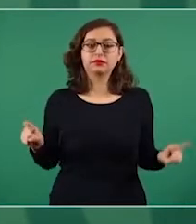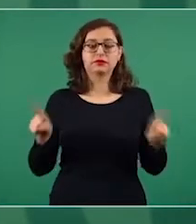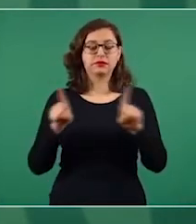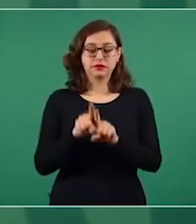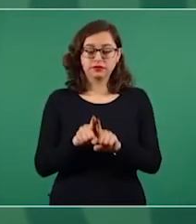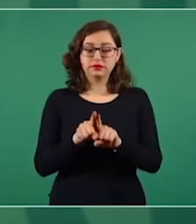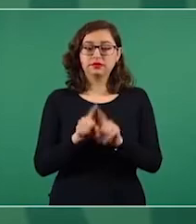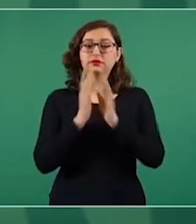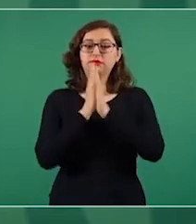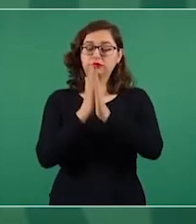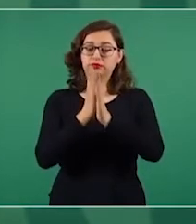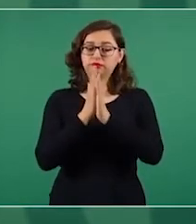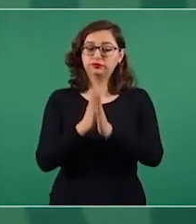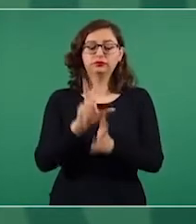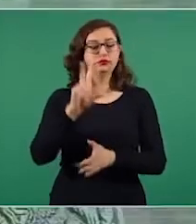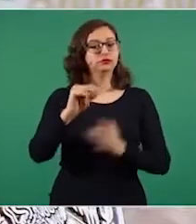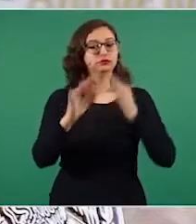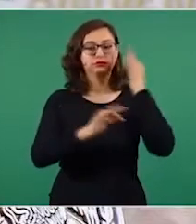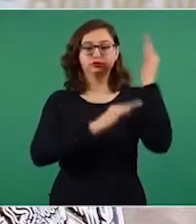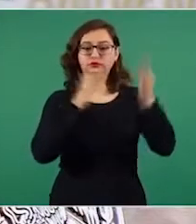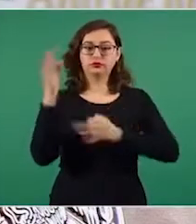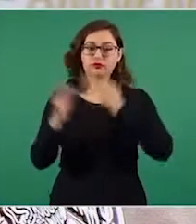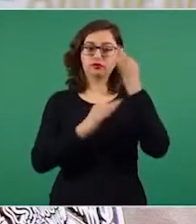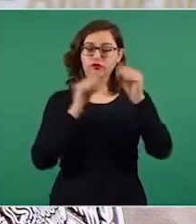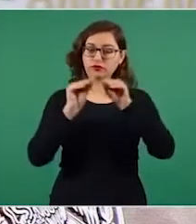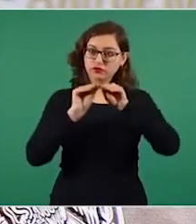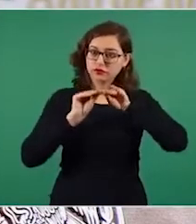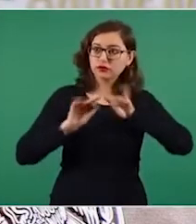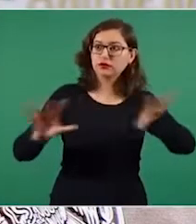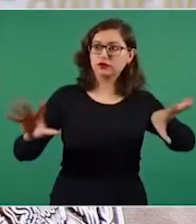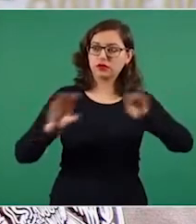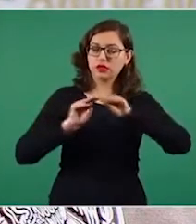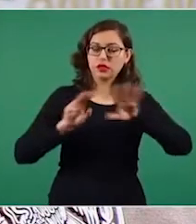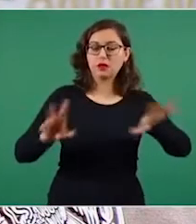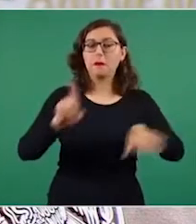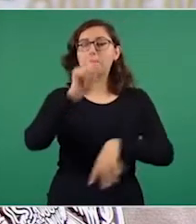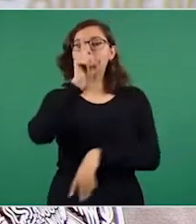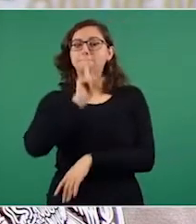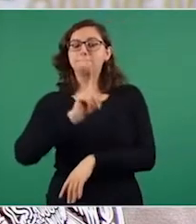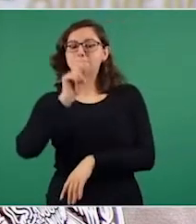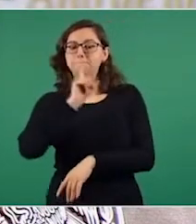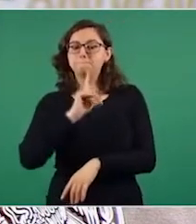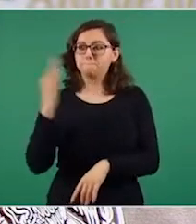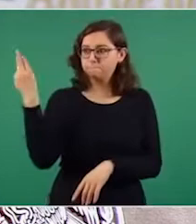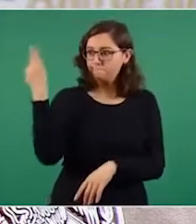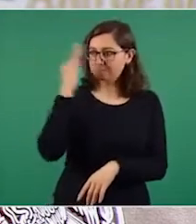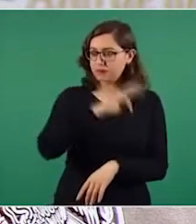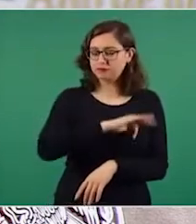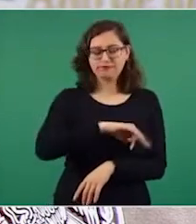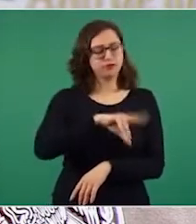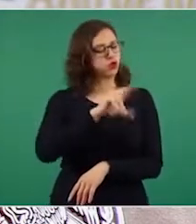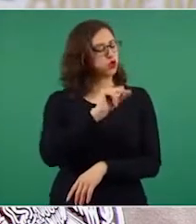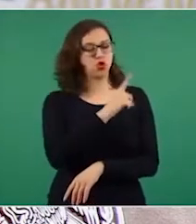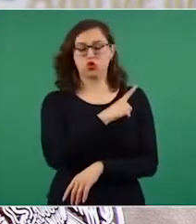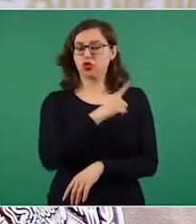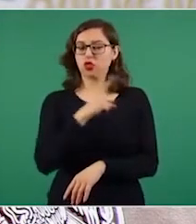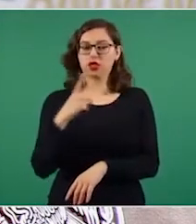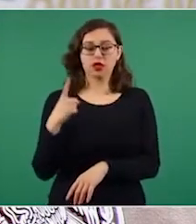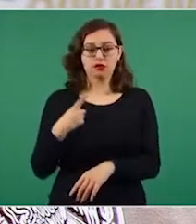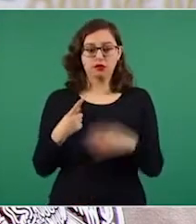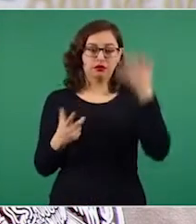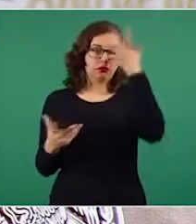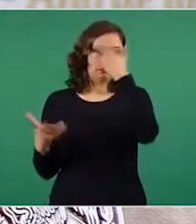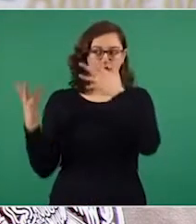no difundir ni compartir información tendenciosa, falsa y que sólo busca crear